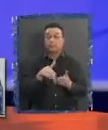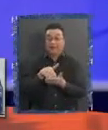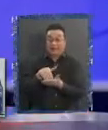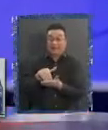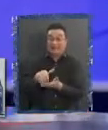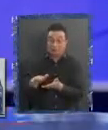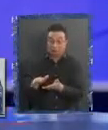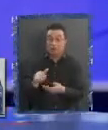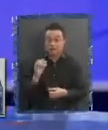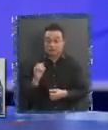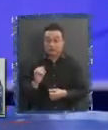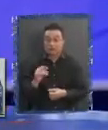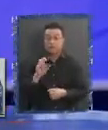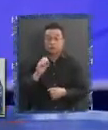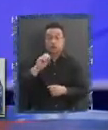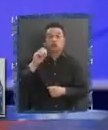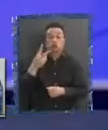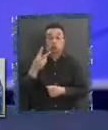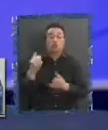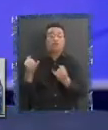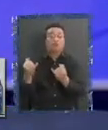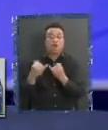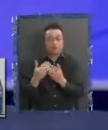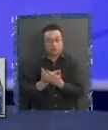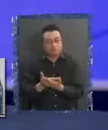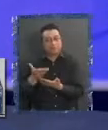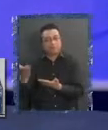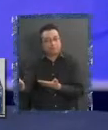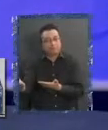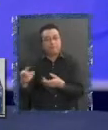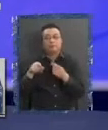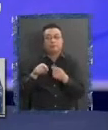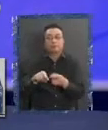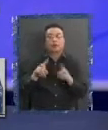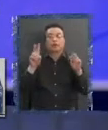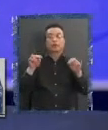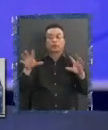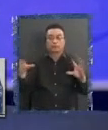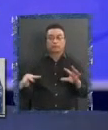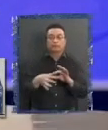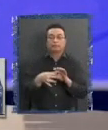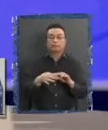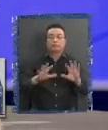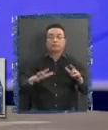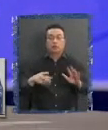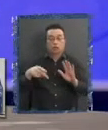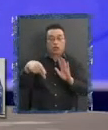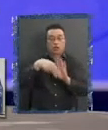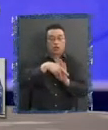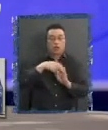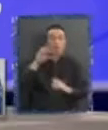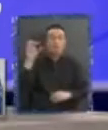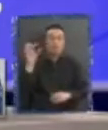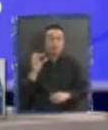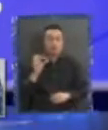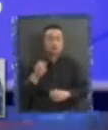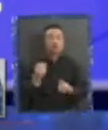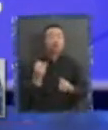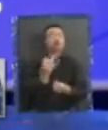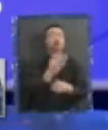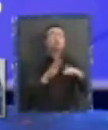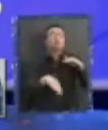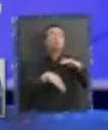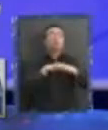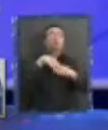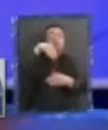Todo esto es chaya. Va a segundo informe el tema relativo a una eventual norma transitoria sobre el quórum para el